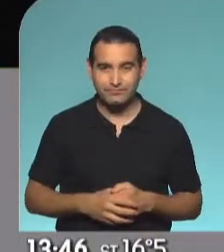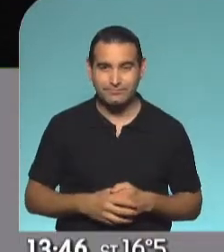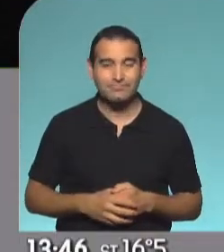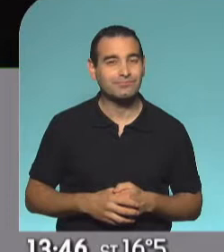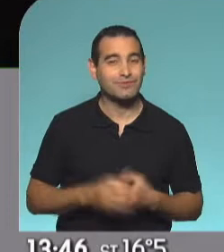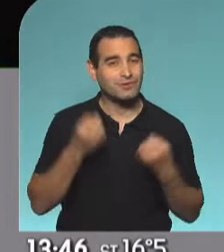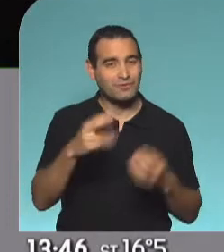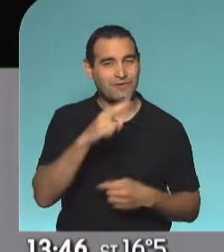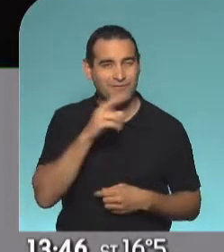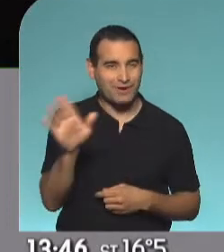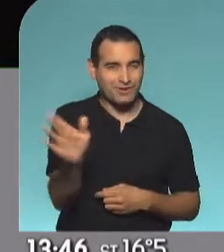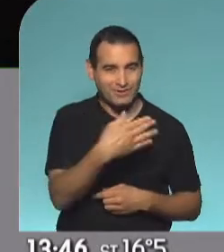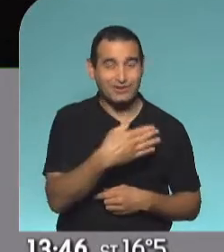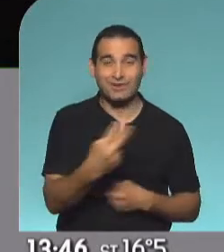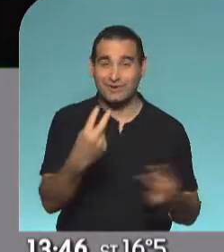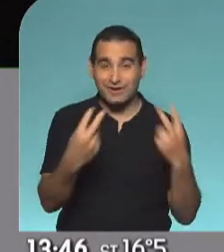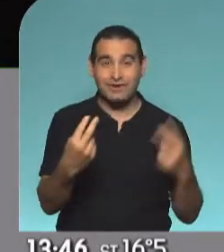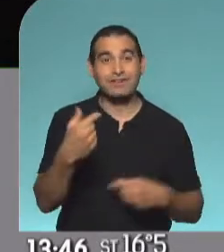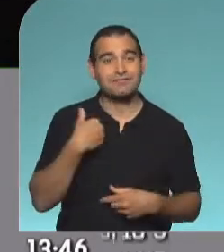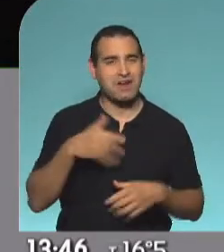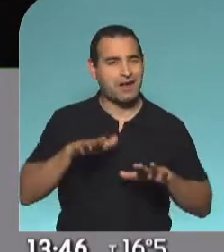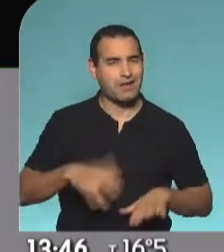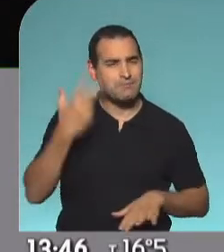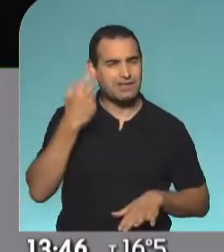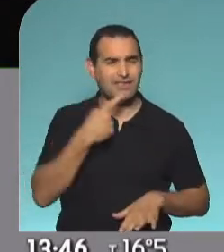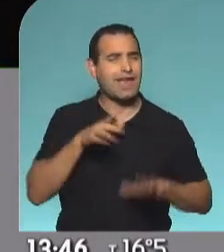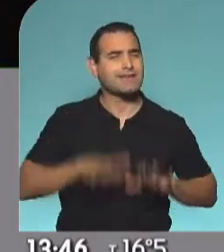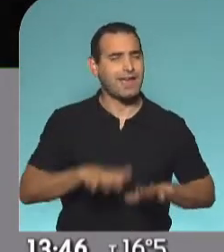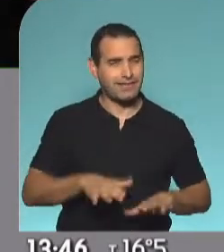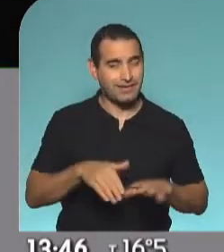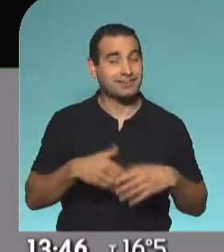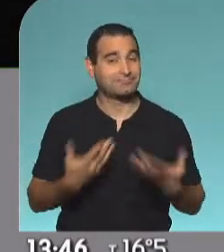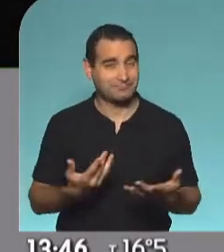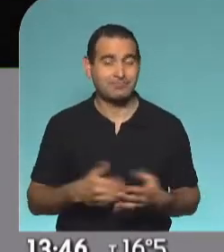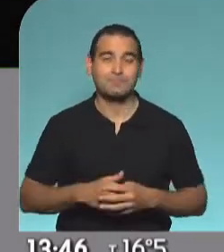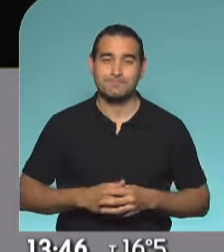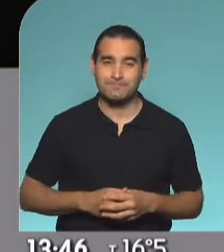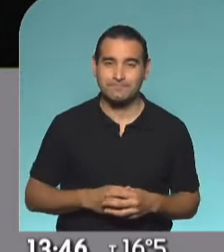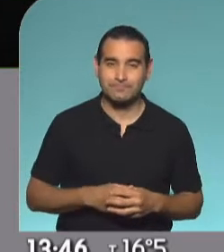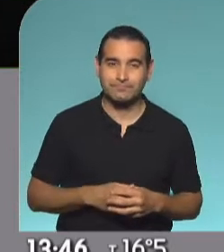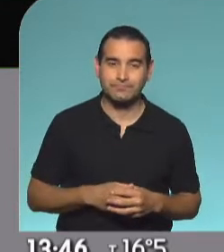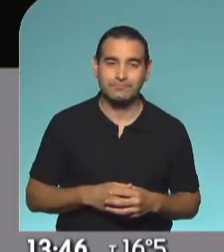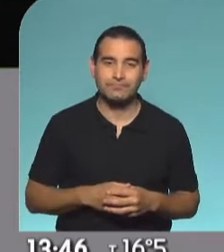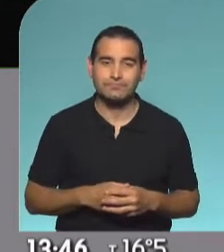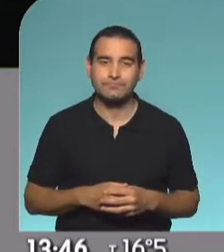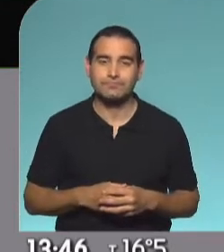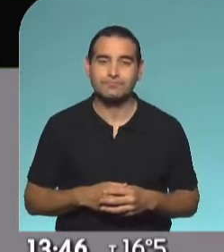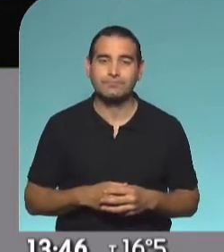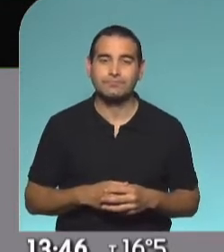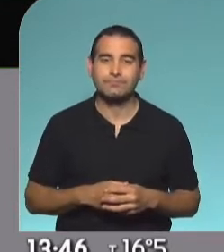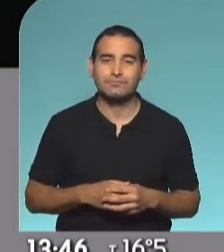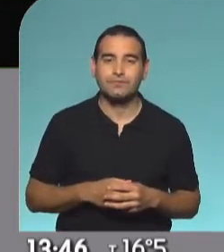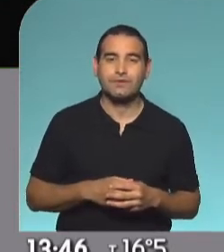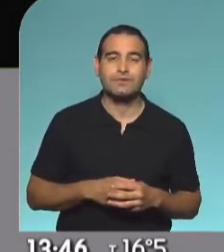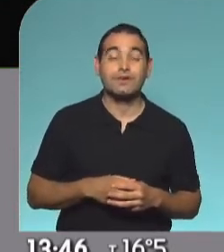Muy buen viernes para todo el mundo. Me quedo aquí, dijo Messi, un poco parafraseando a Gustavo Cerati, que lo tenemos hoy, por supuesto, en mente y en los corazones a seis años